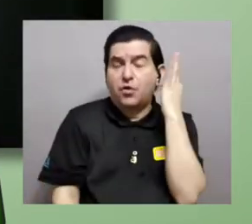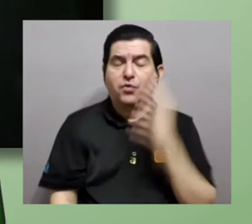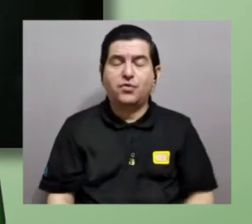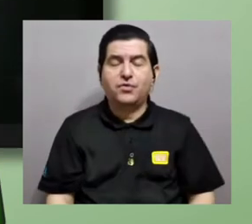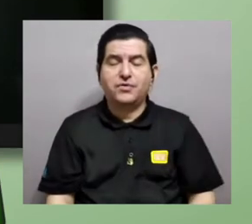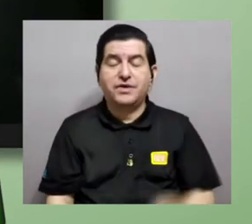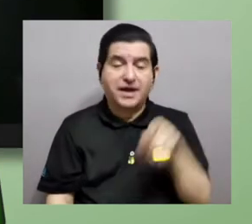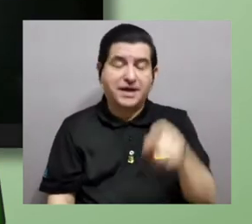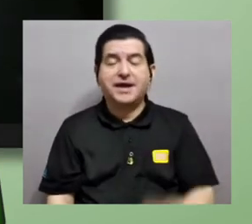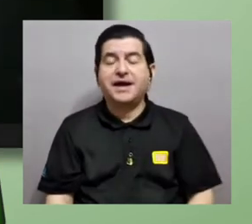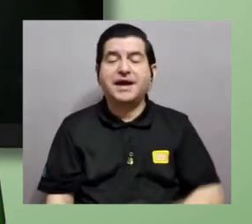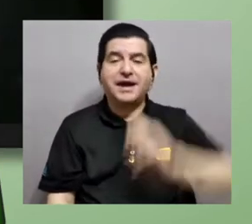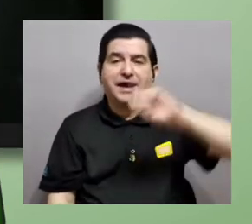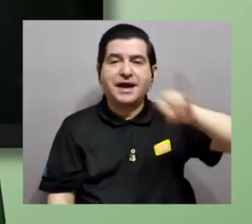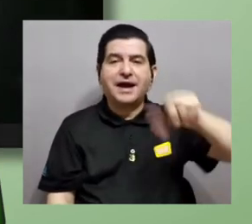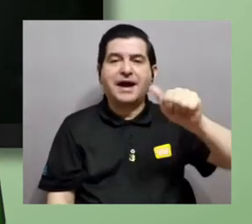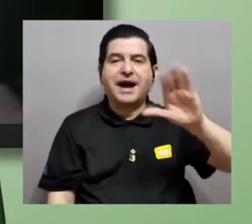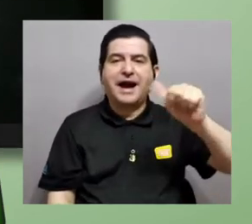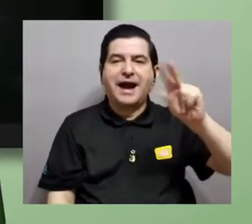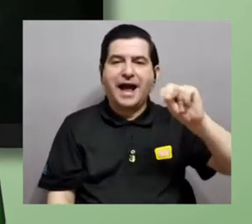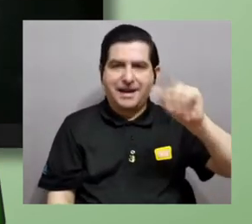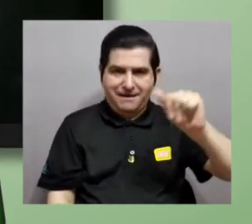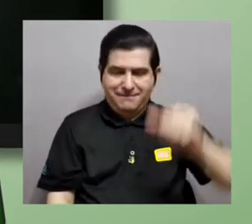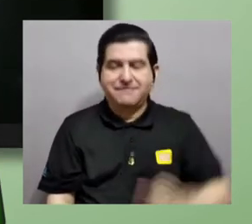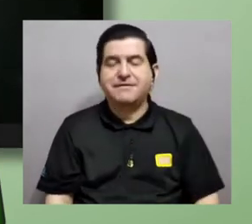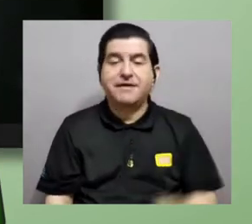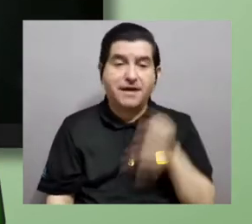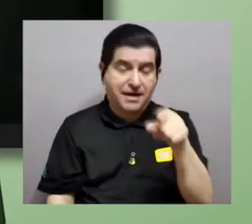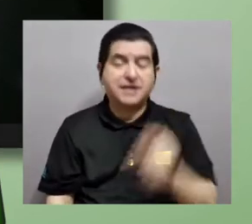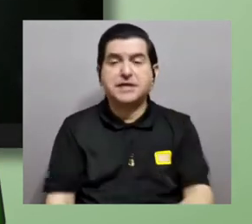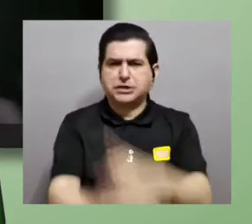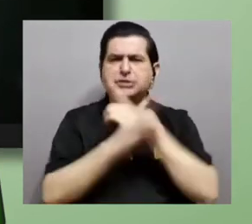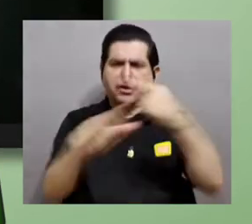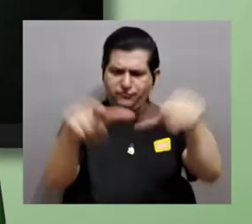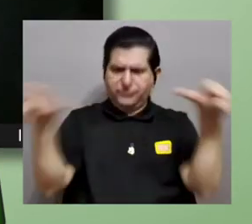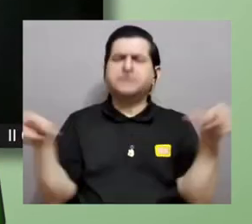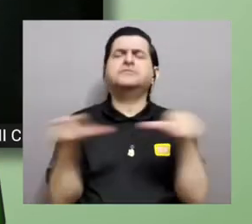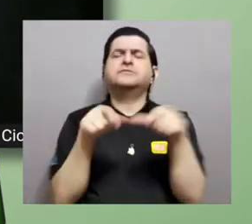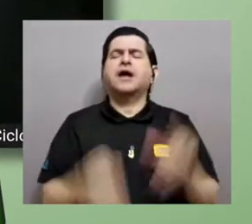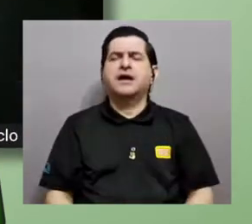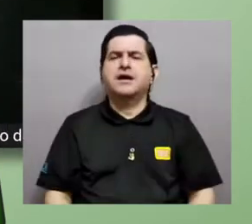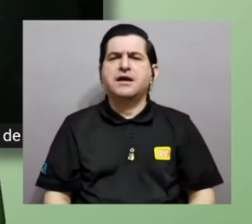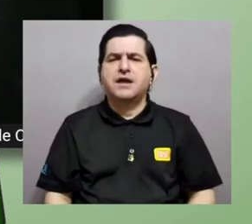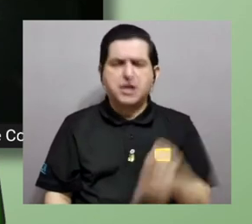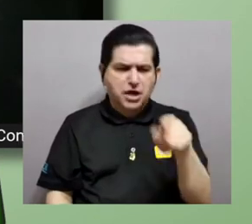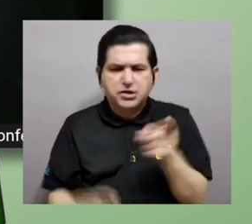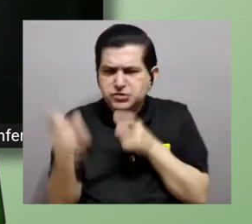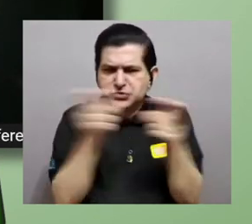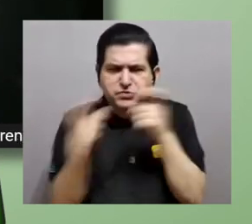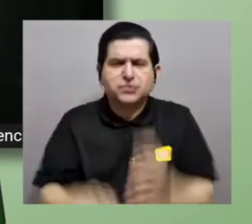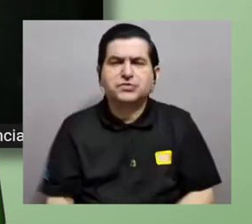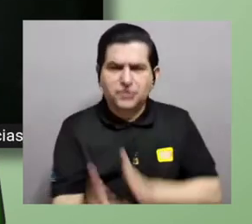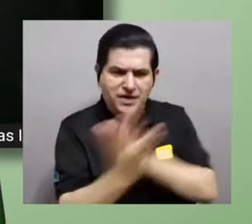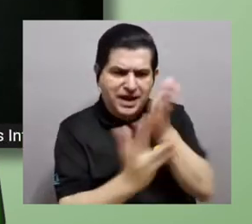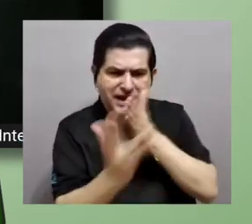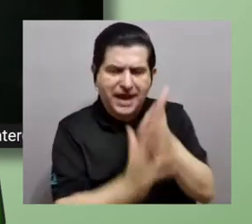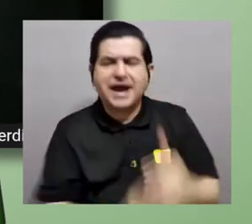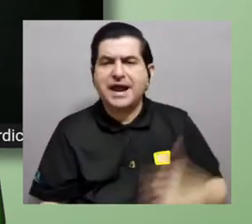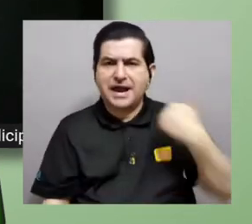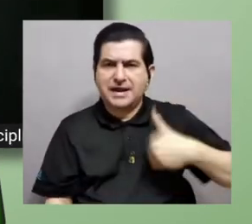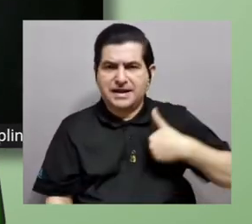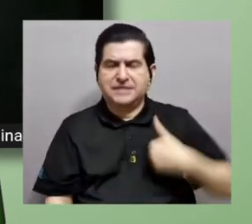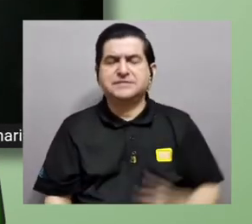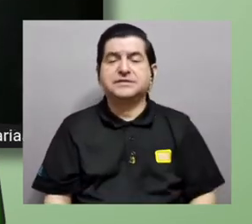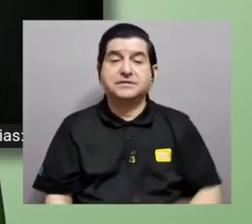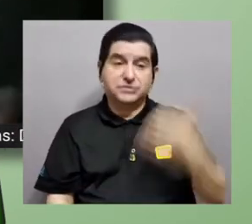hembras. Entonces, en las jacanas, las hembras defienden territorios y monopolizan el acceso